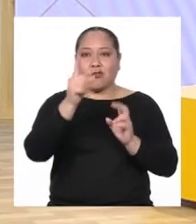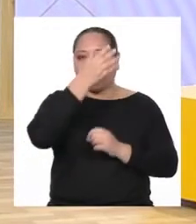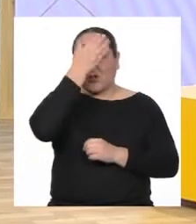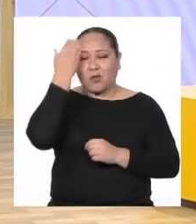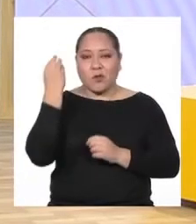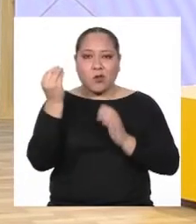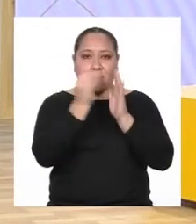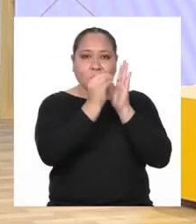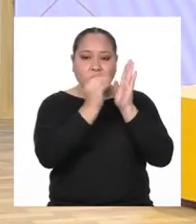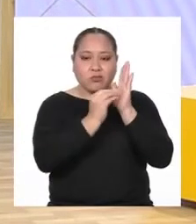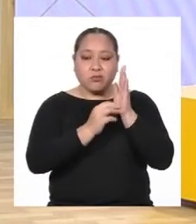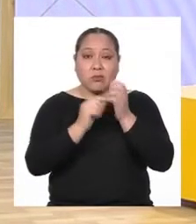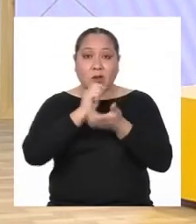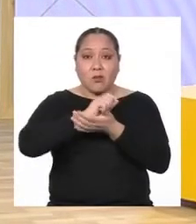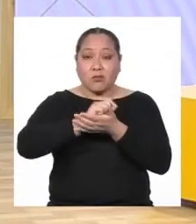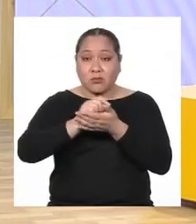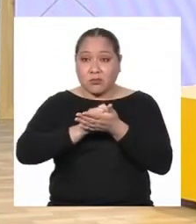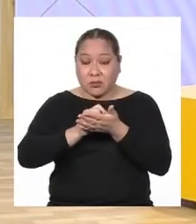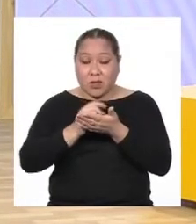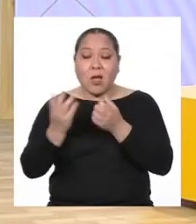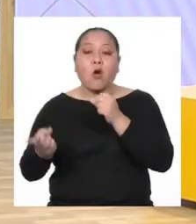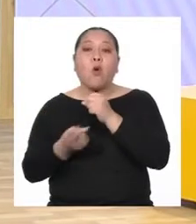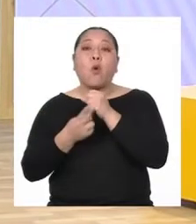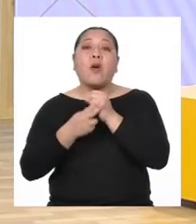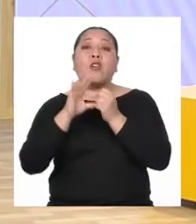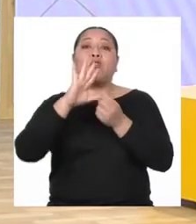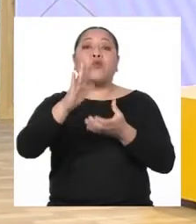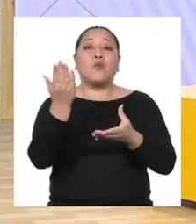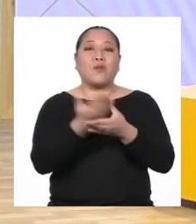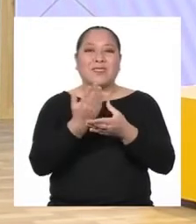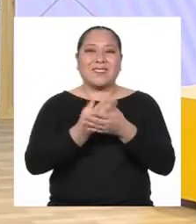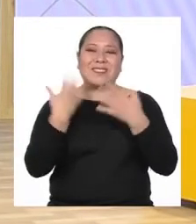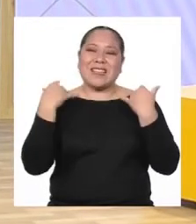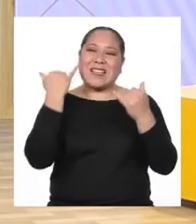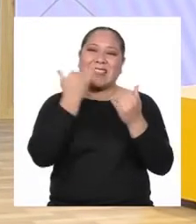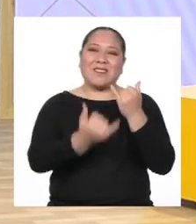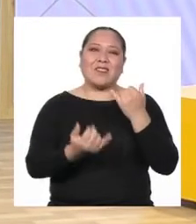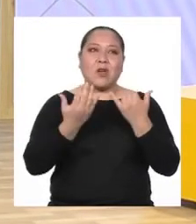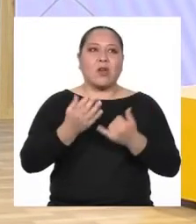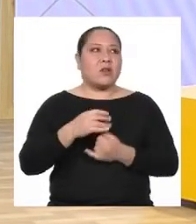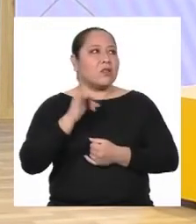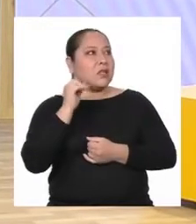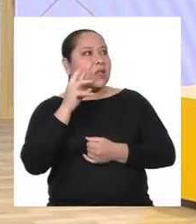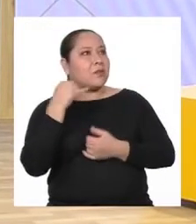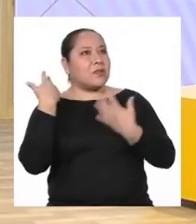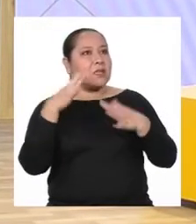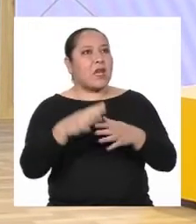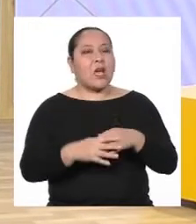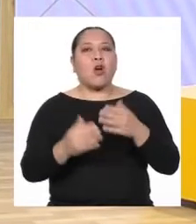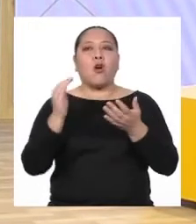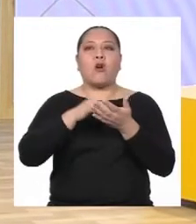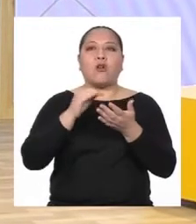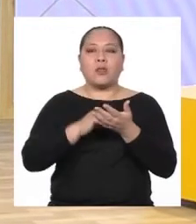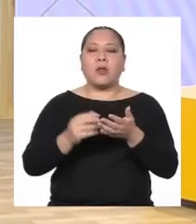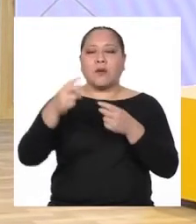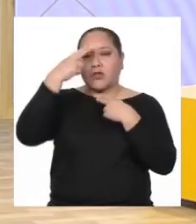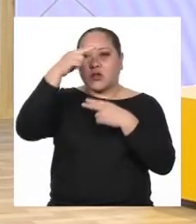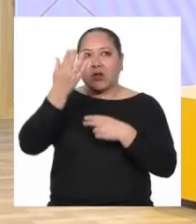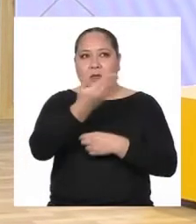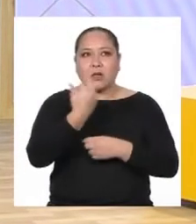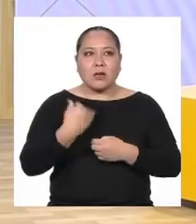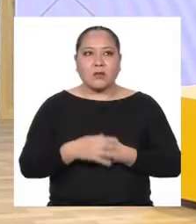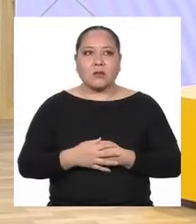de registrarlo y guardarlo en sus portafolios Eso ha sido todo Yaremis apúrate que ya salimos al aire de nuevo